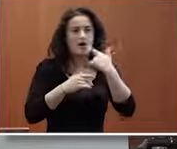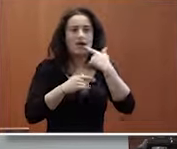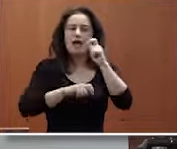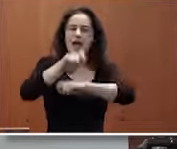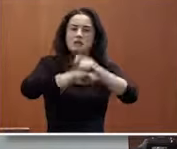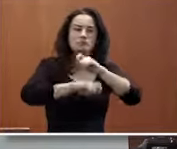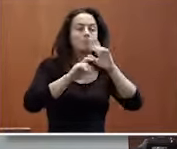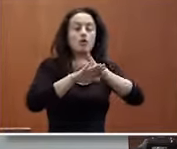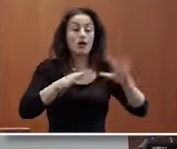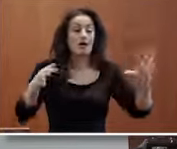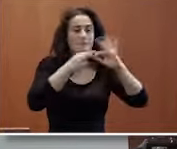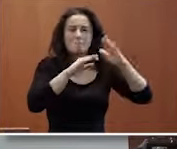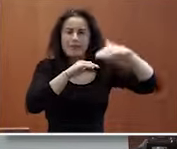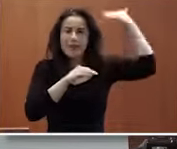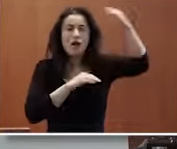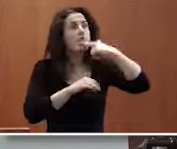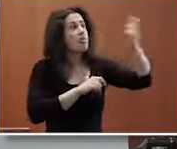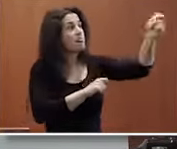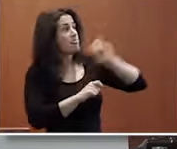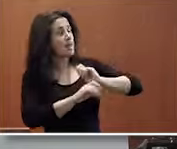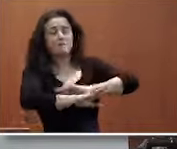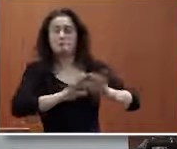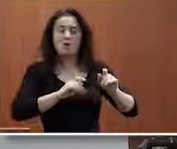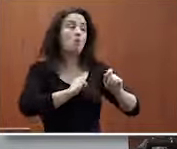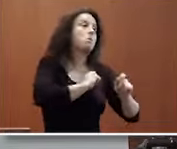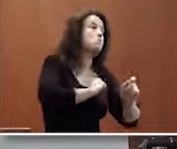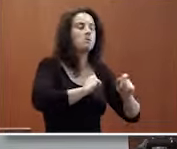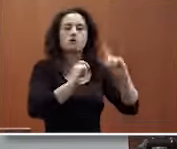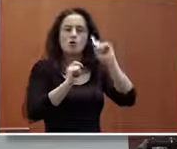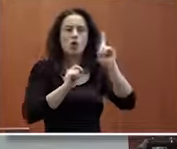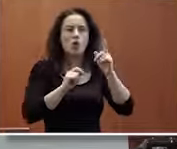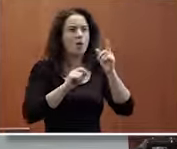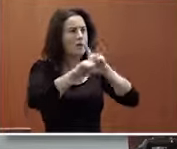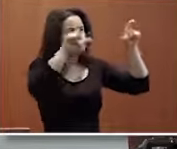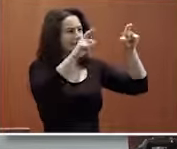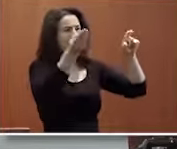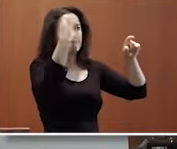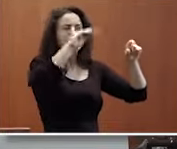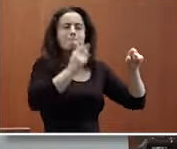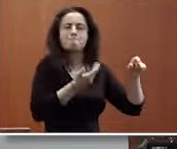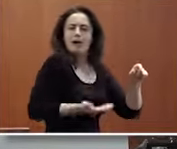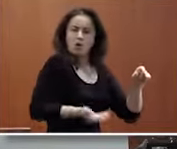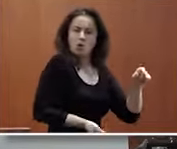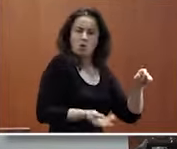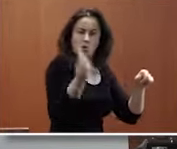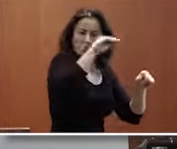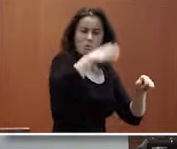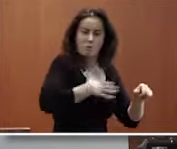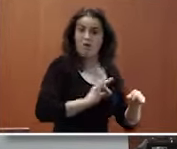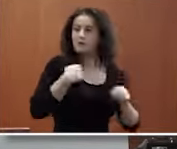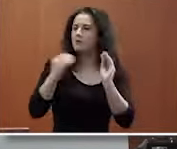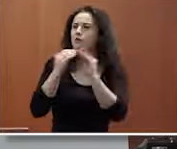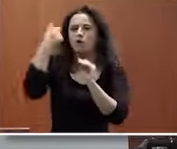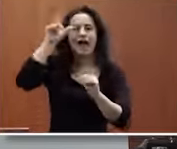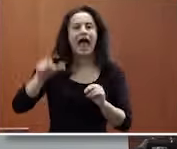plazo a veces no suponen el intercambio de dinero pero le pueden dar valor añadido a la empresa y hay que y ahí estoy muy de acuerdo con lo que decía antes Antonio